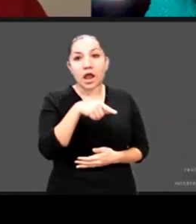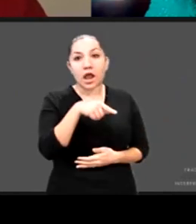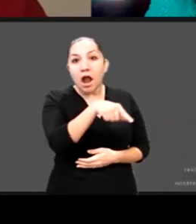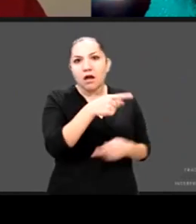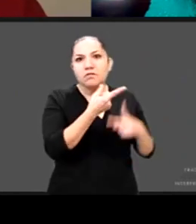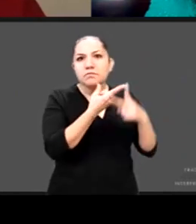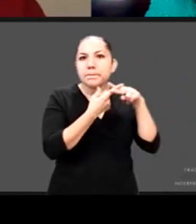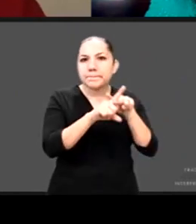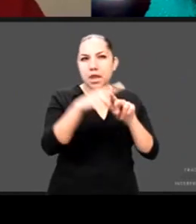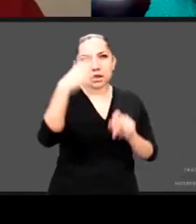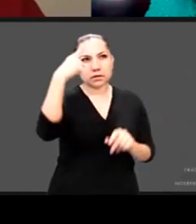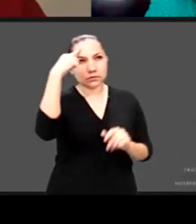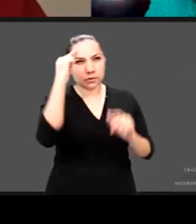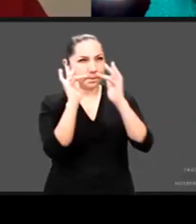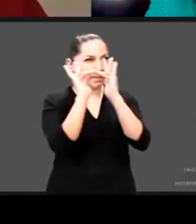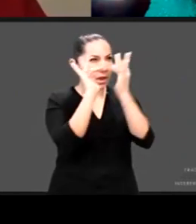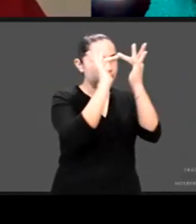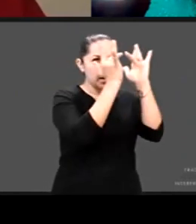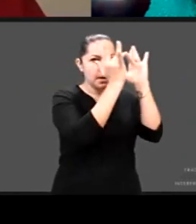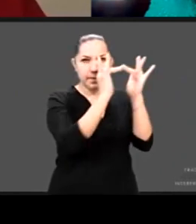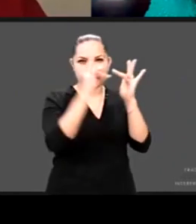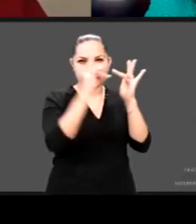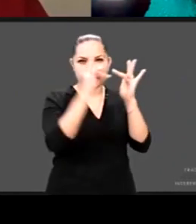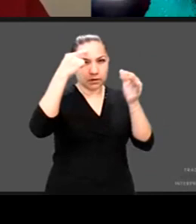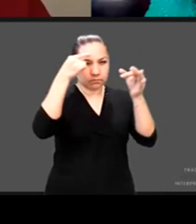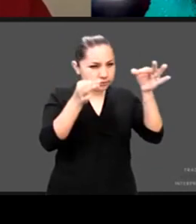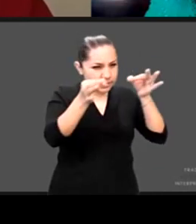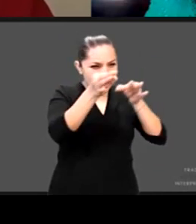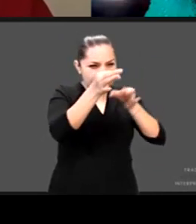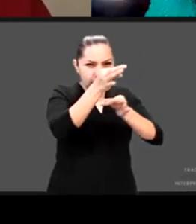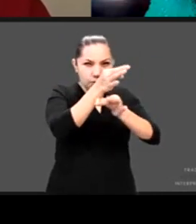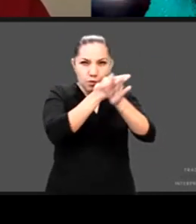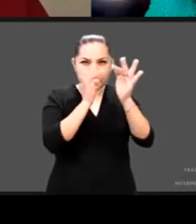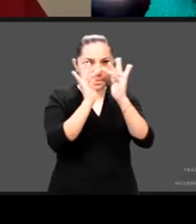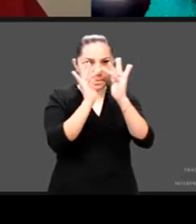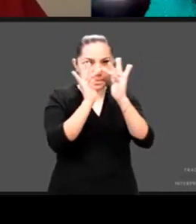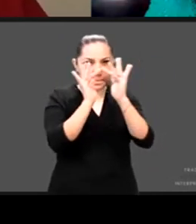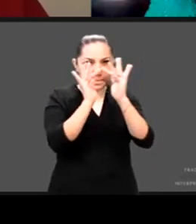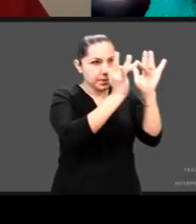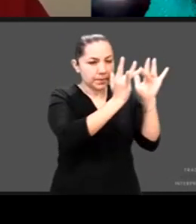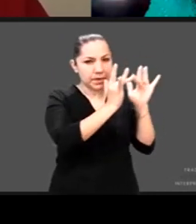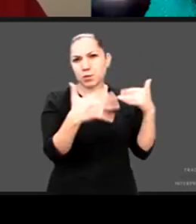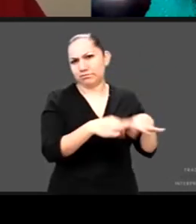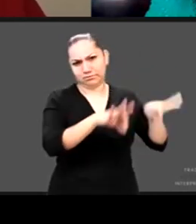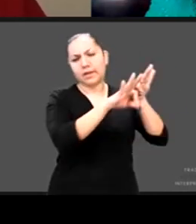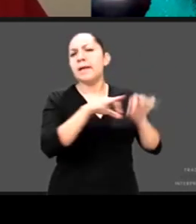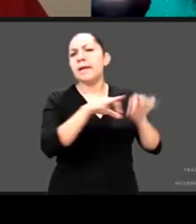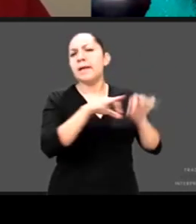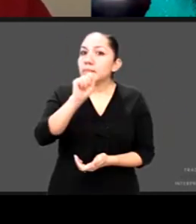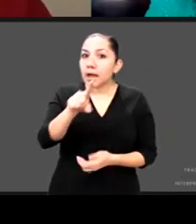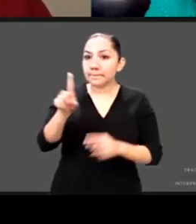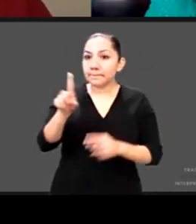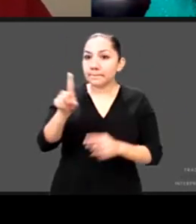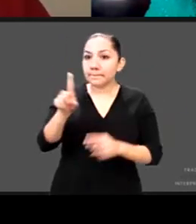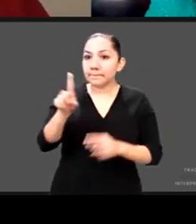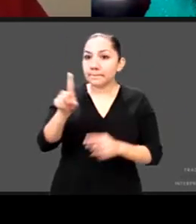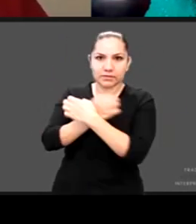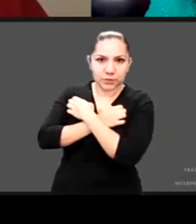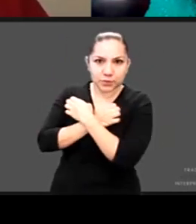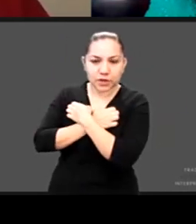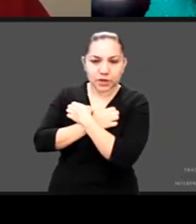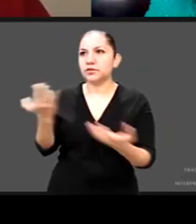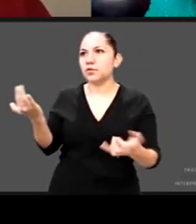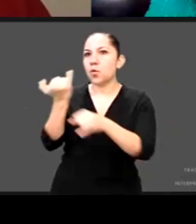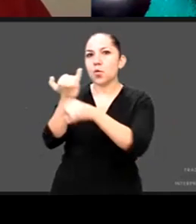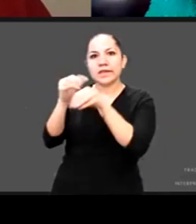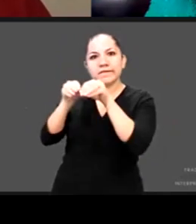pero fundamentalmente que en el ámbito digamos educativo y formativo hay que destacar